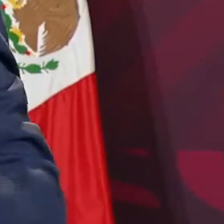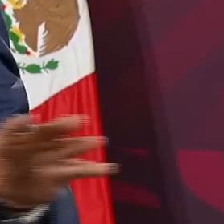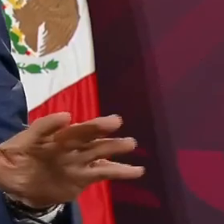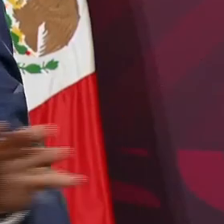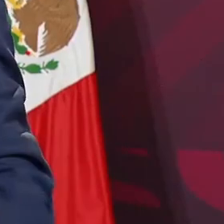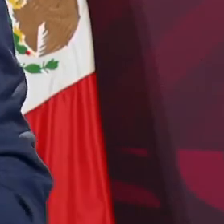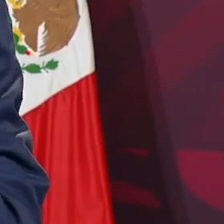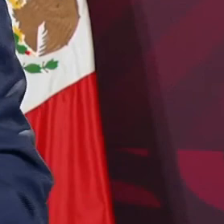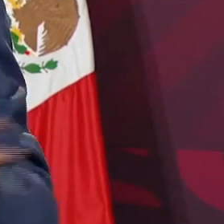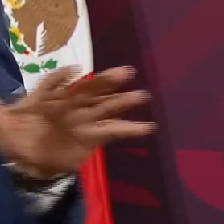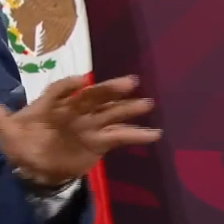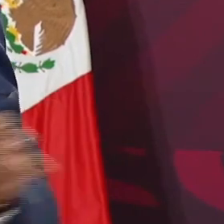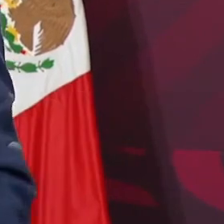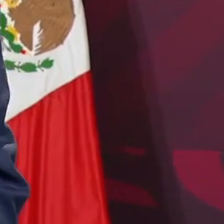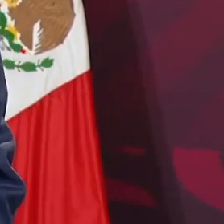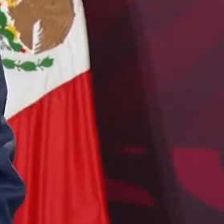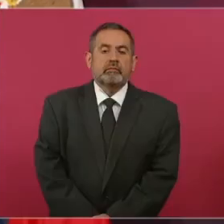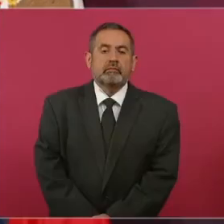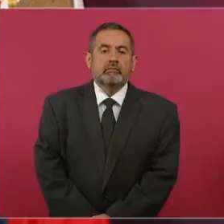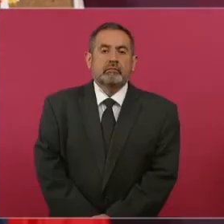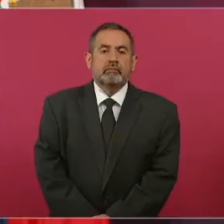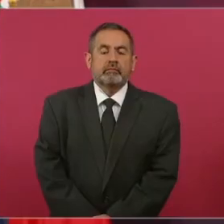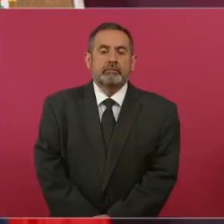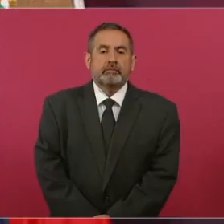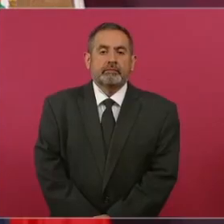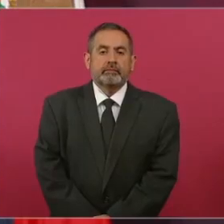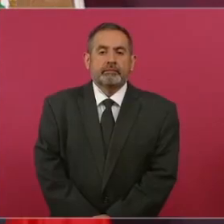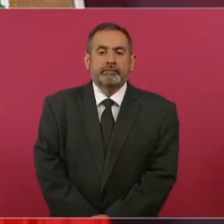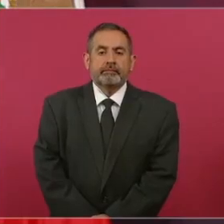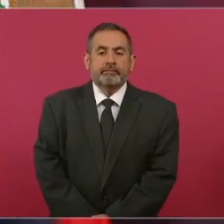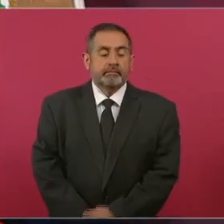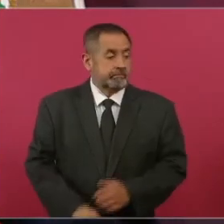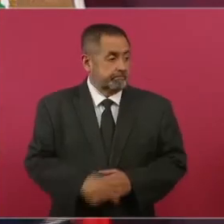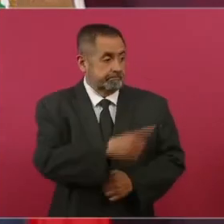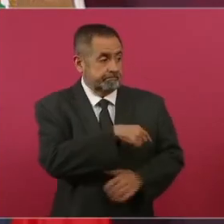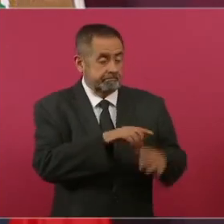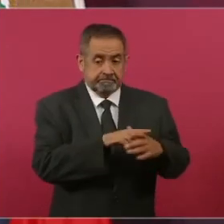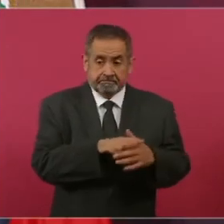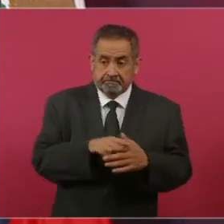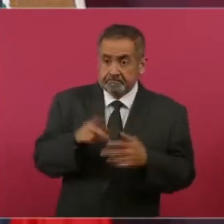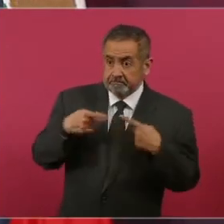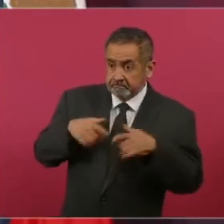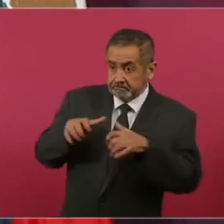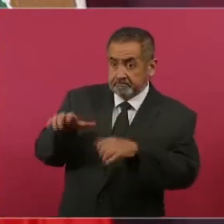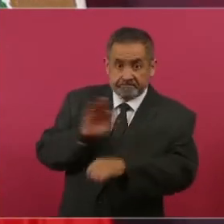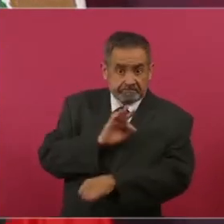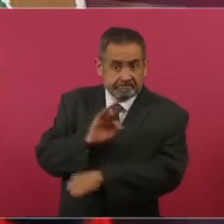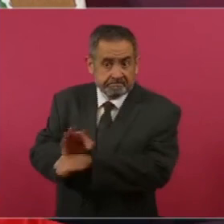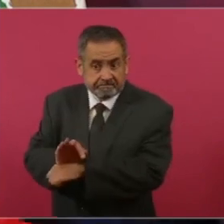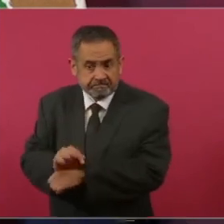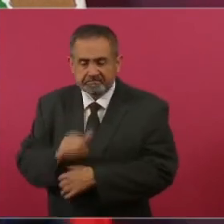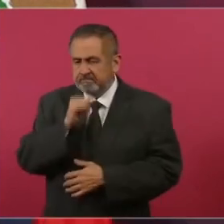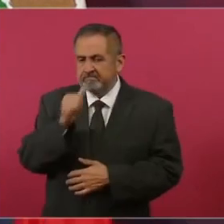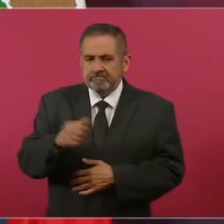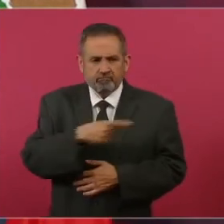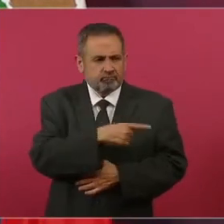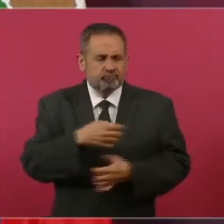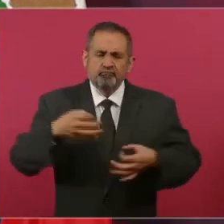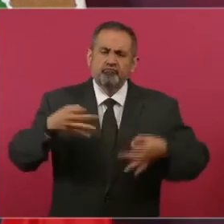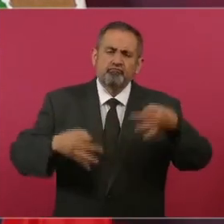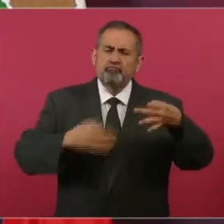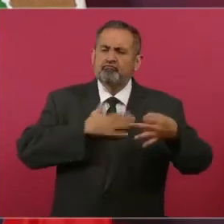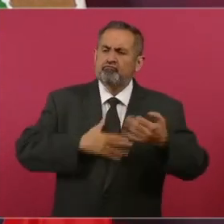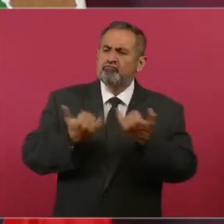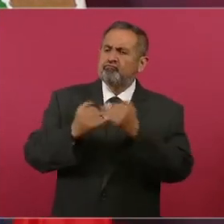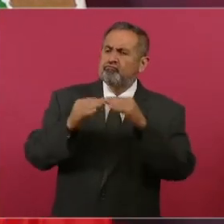con el pueblo, no defienden al pueblo, no imparten justicia para el pueblo,